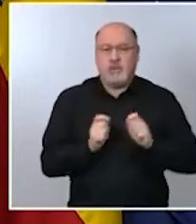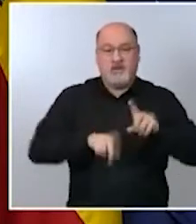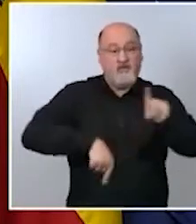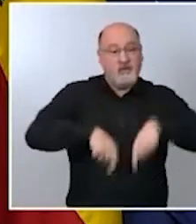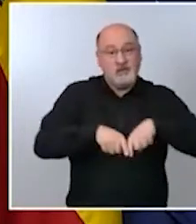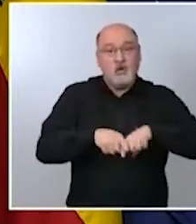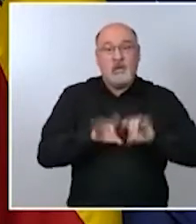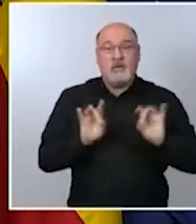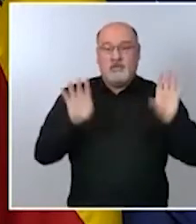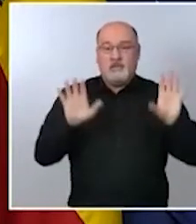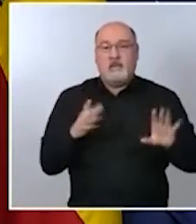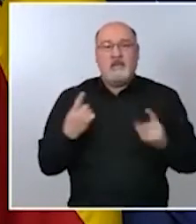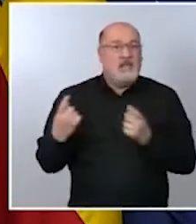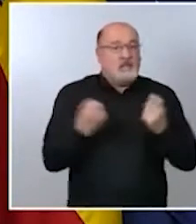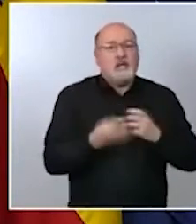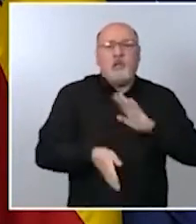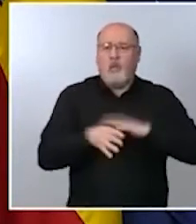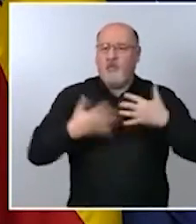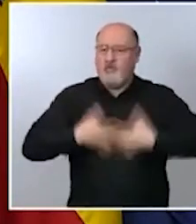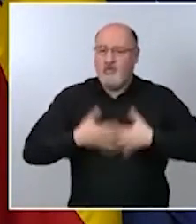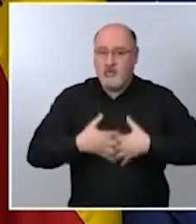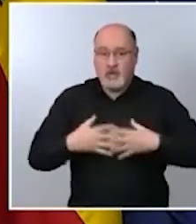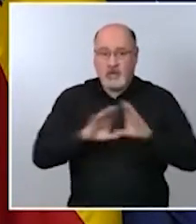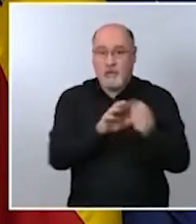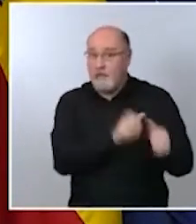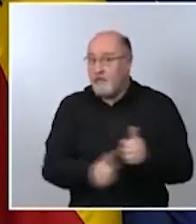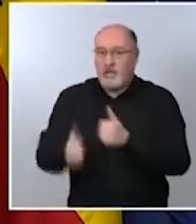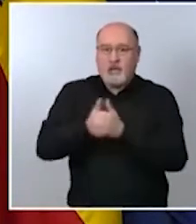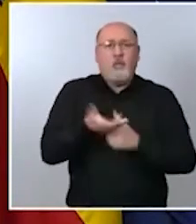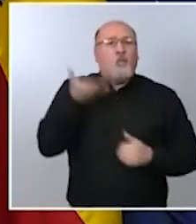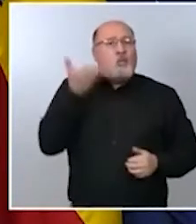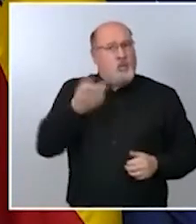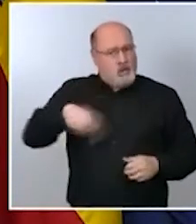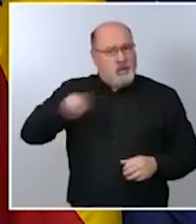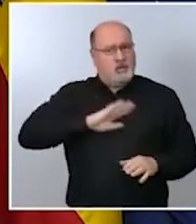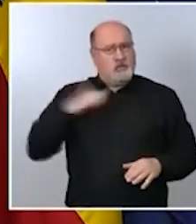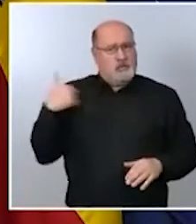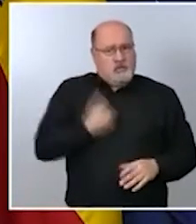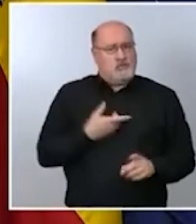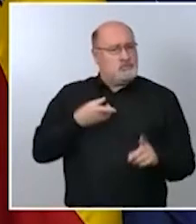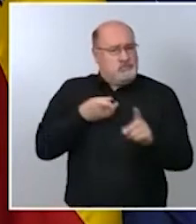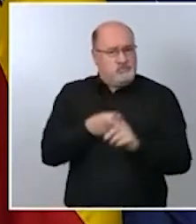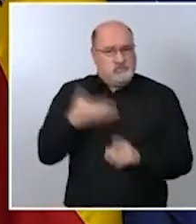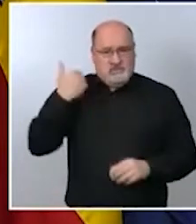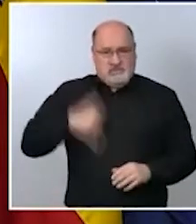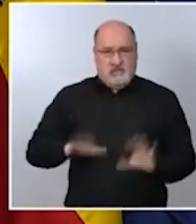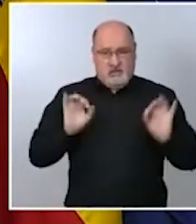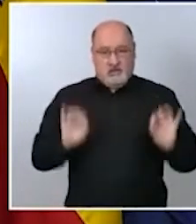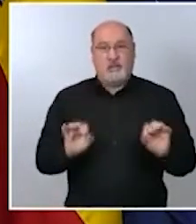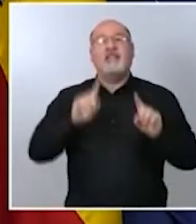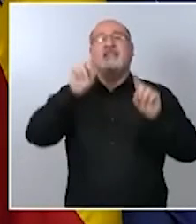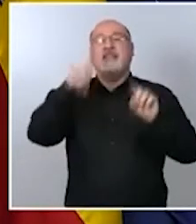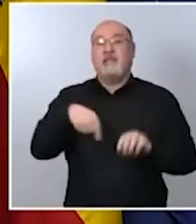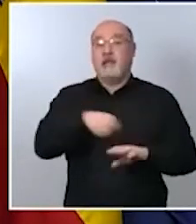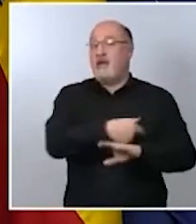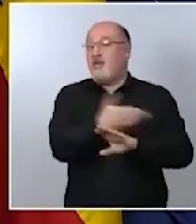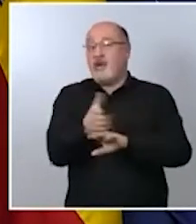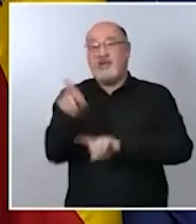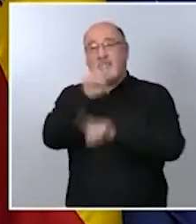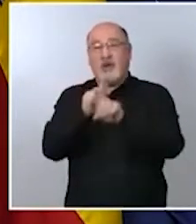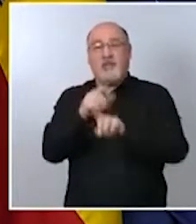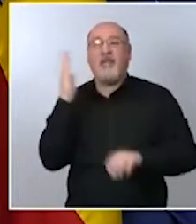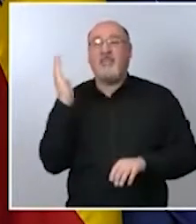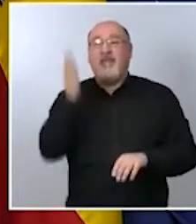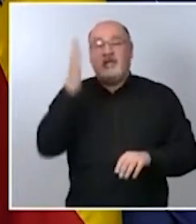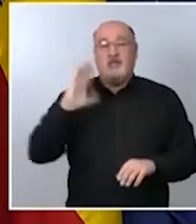funcionen que eso ha sido también muy importante pues evidentemente satisfacer cualquier daño cualquier perjuicio